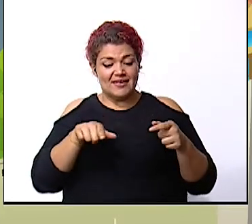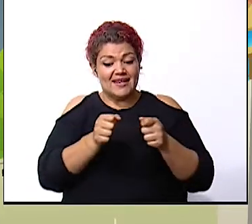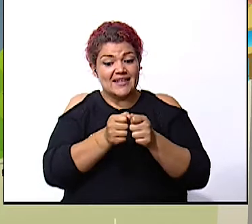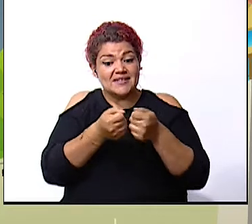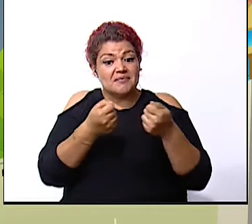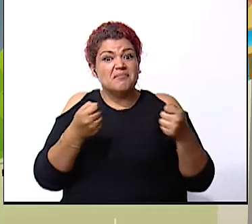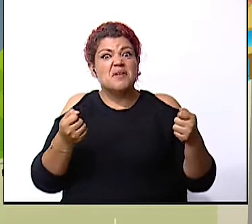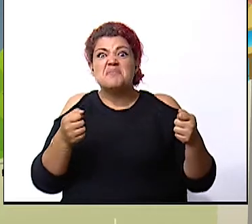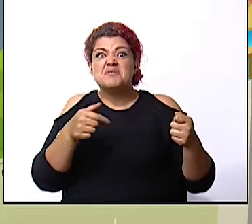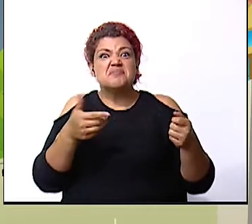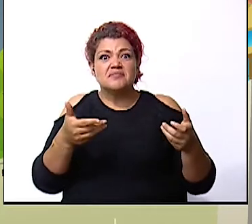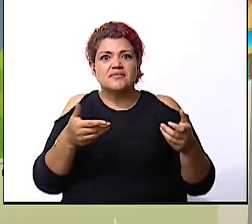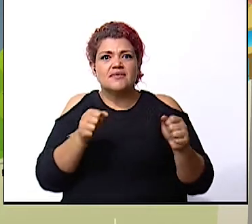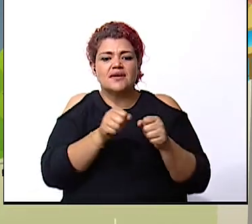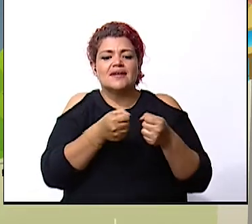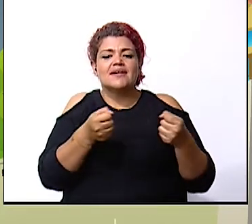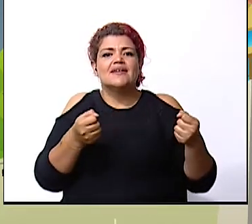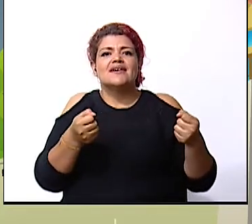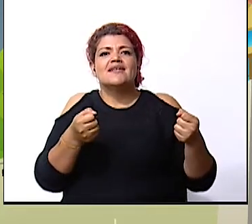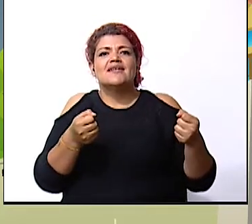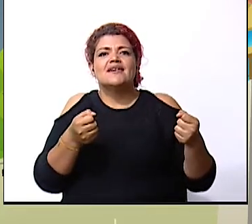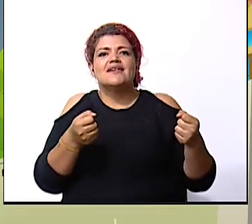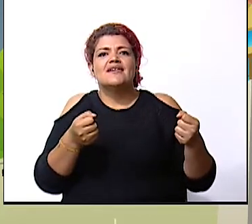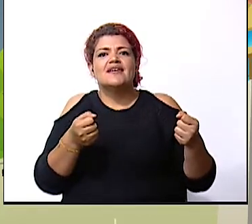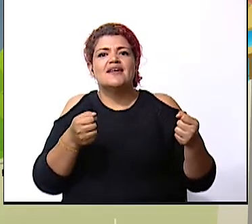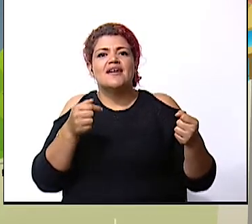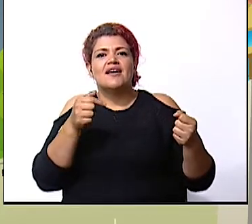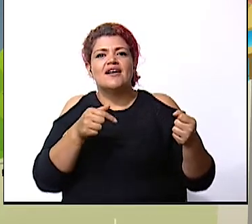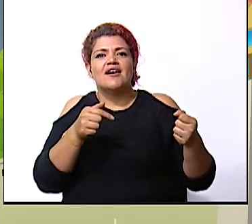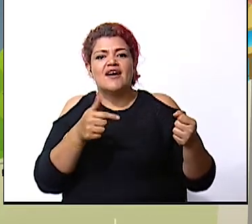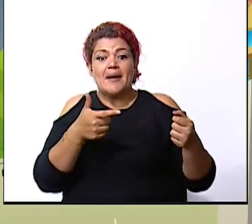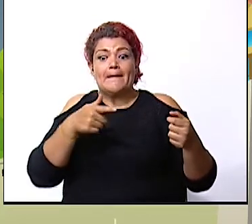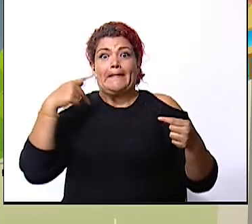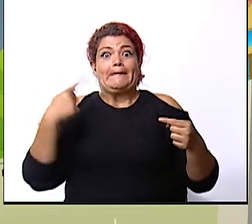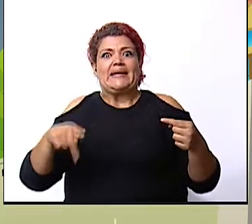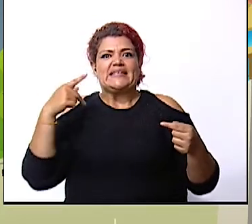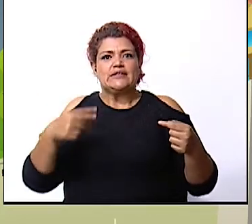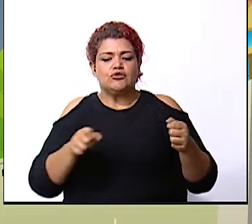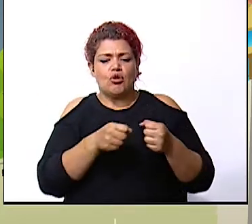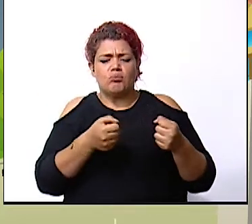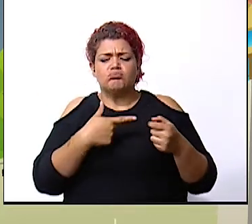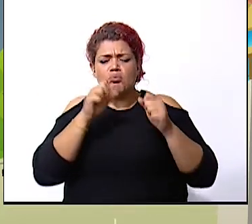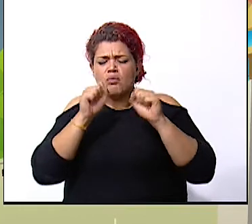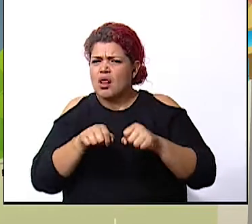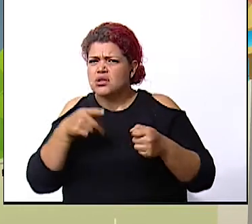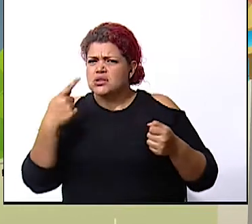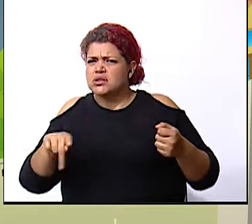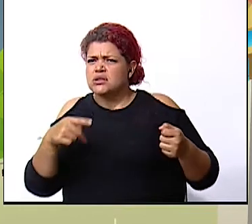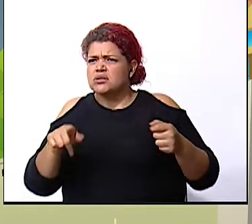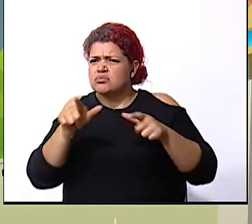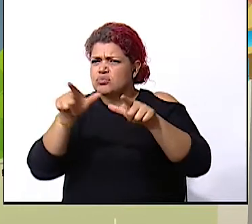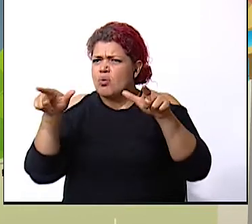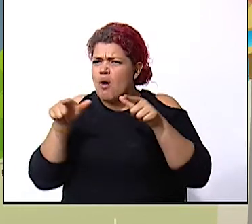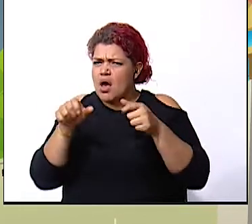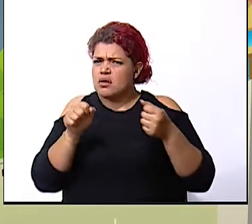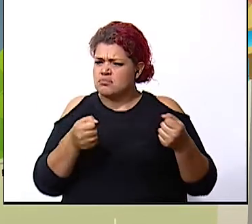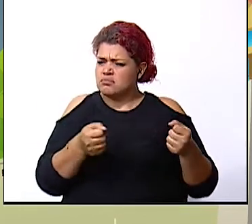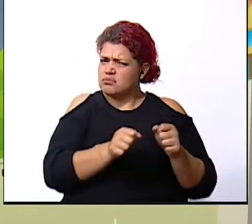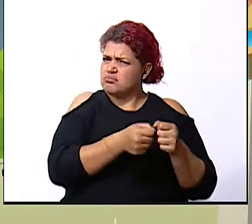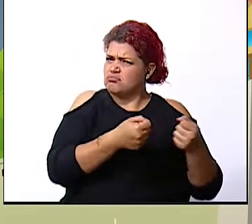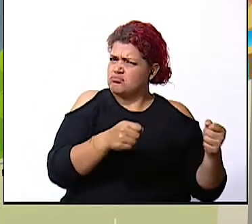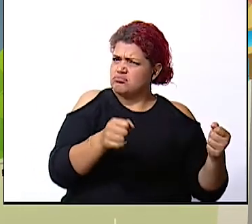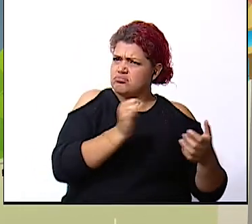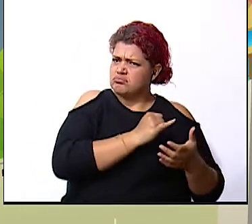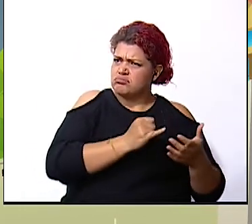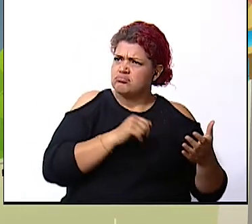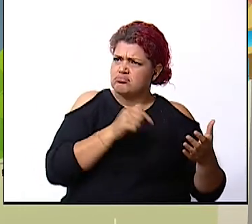lo llamamos un mapa de riesgo de posibles riesgos de la comunidad y él nos